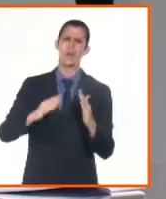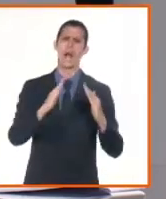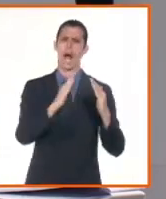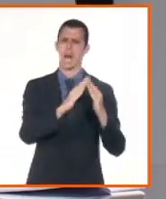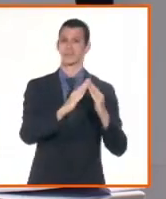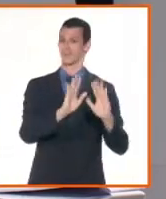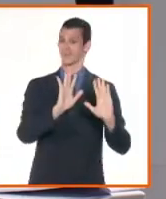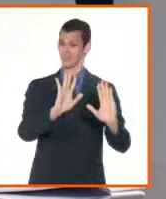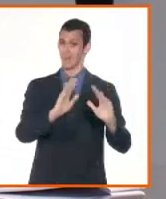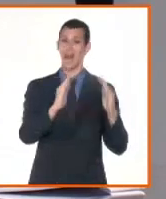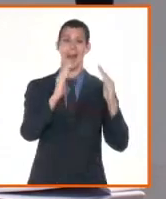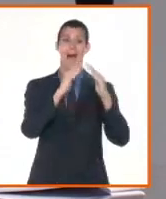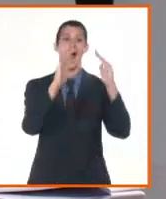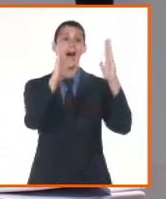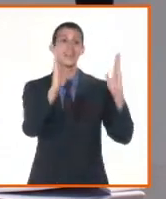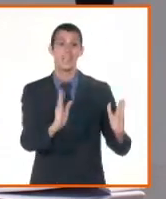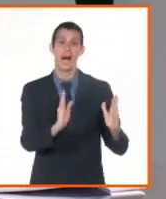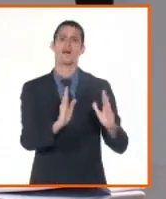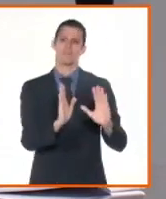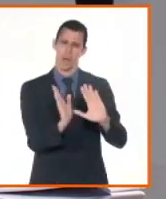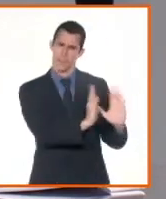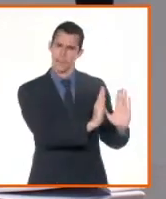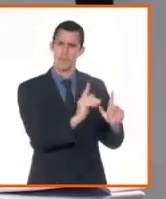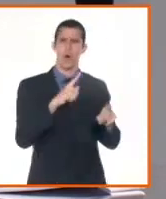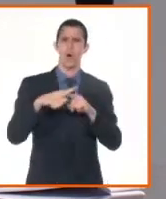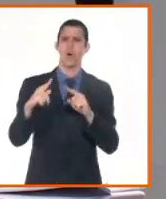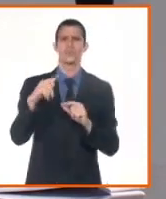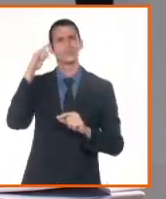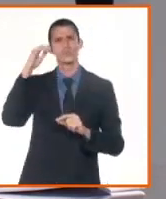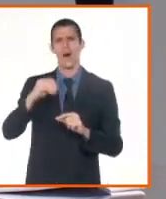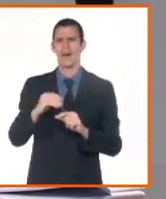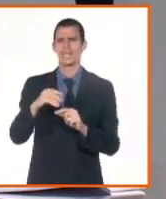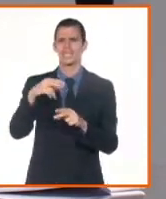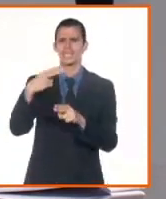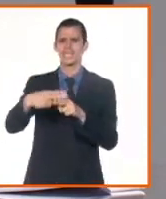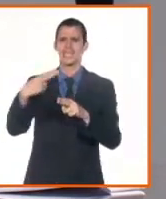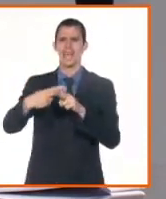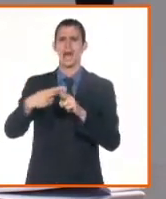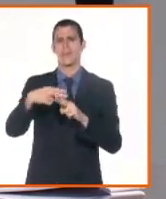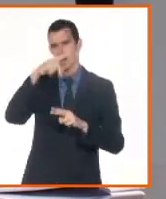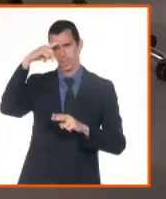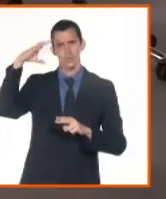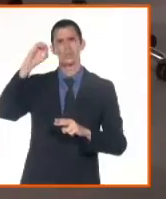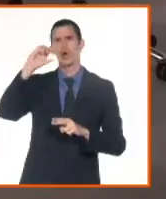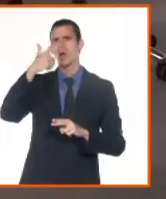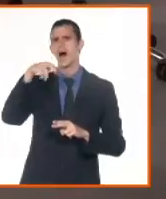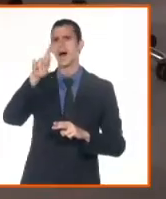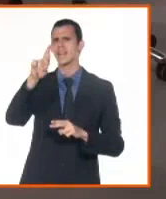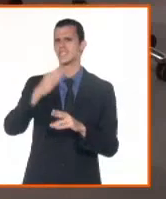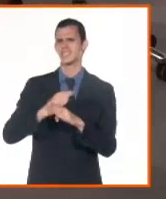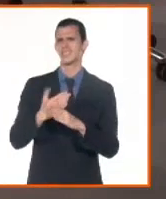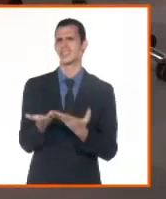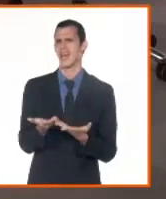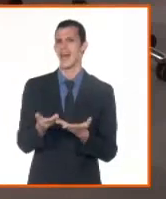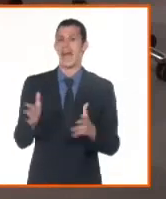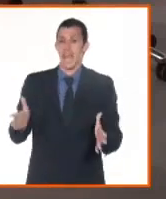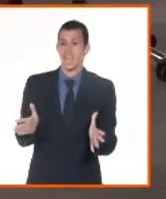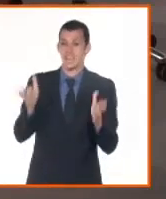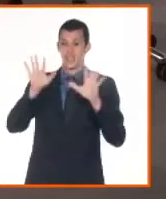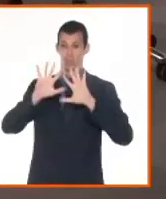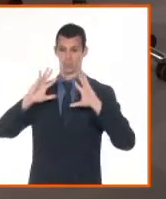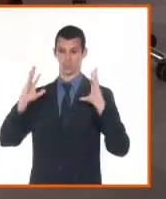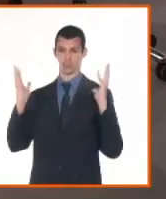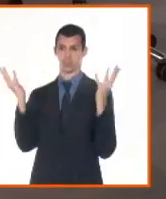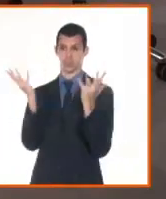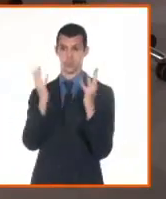y demás que también son inscribibles en el registro. Esto le brinda